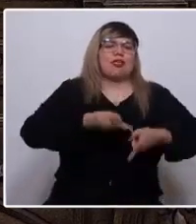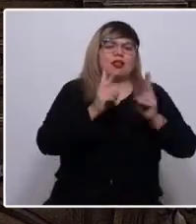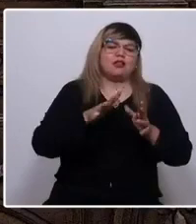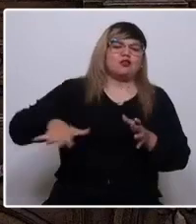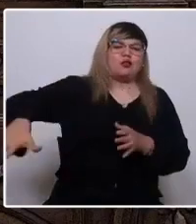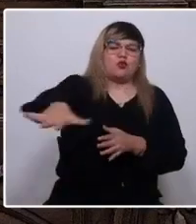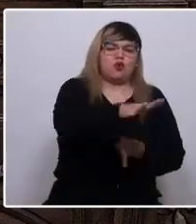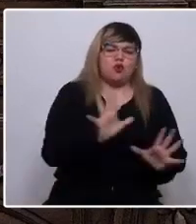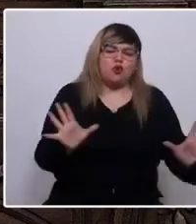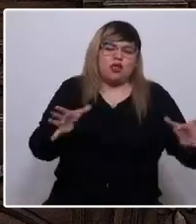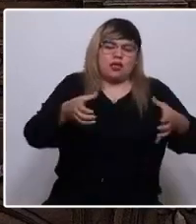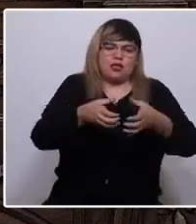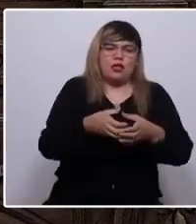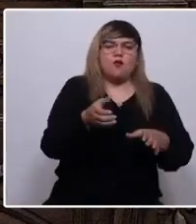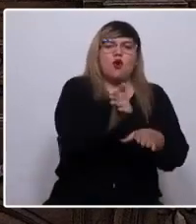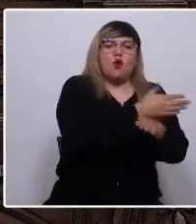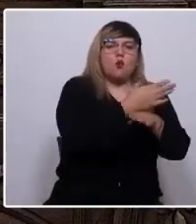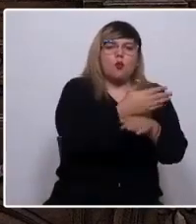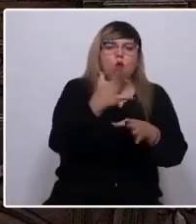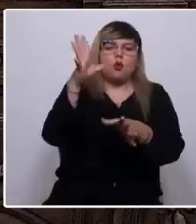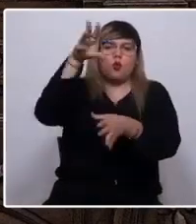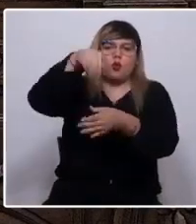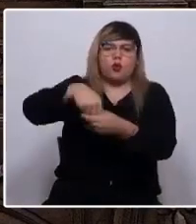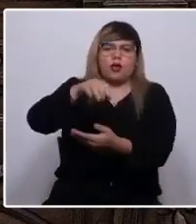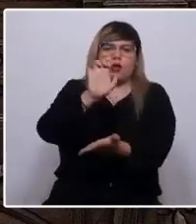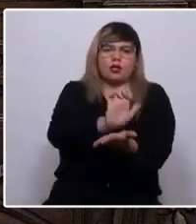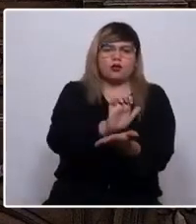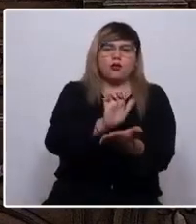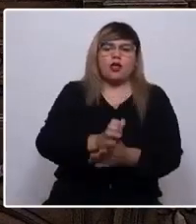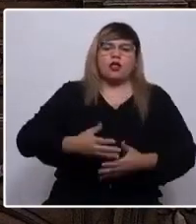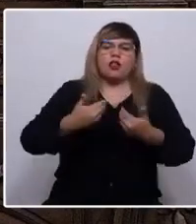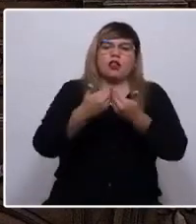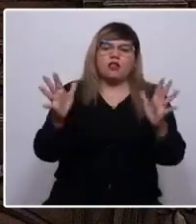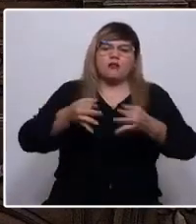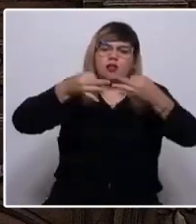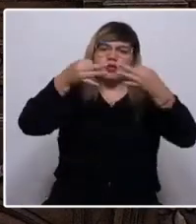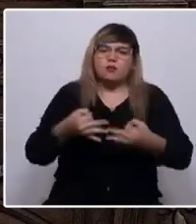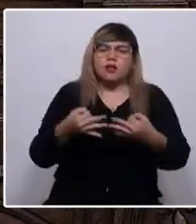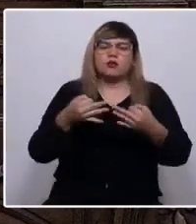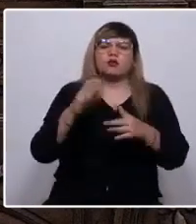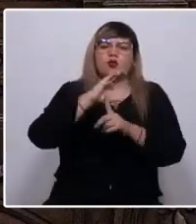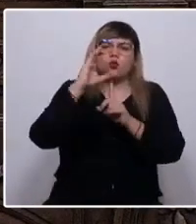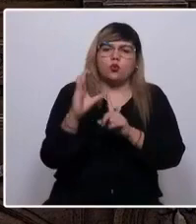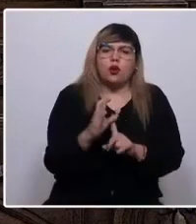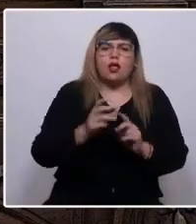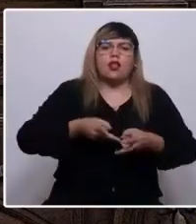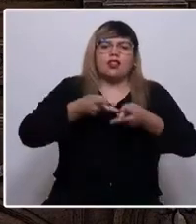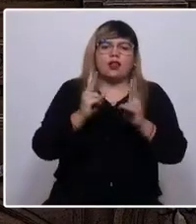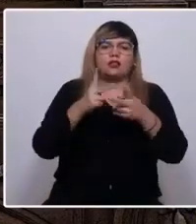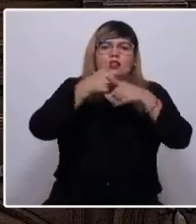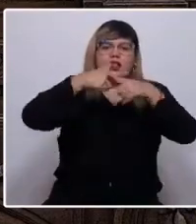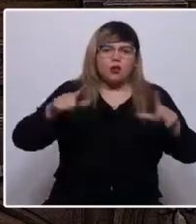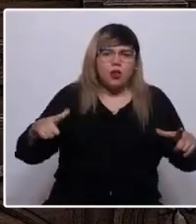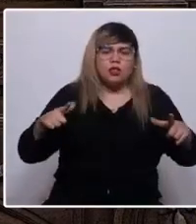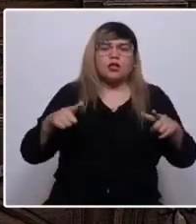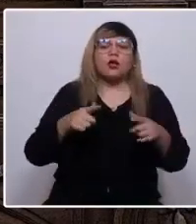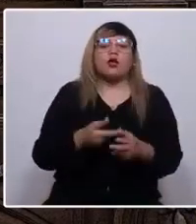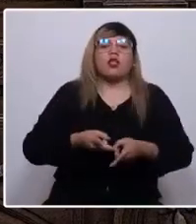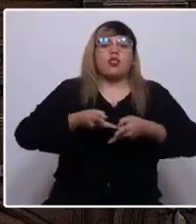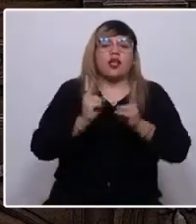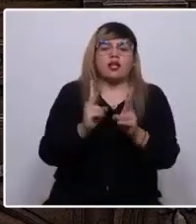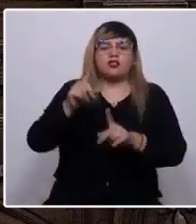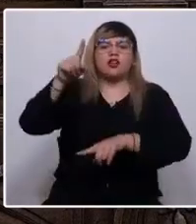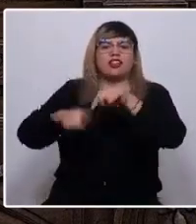la plurinacionalidad, la libre determinación, la integridad cultural, los derechos lingüísticos, el derecho al